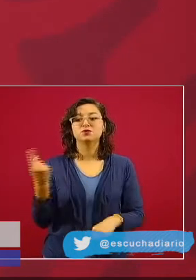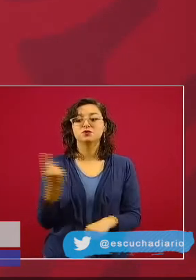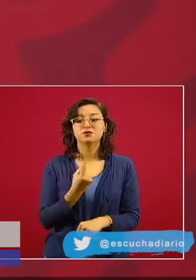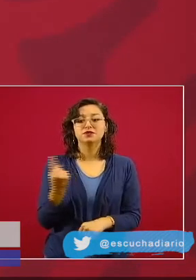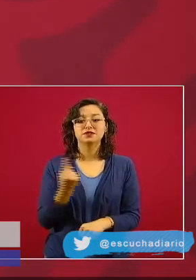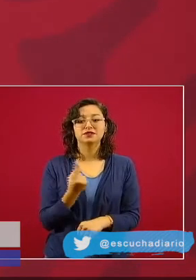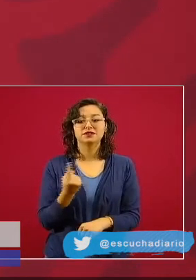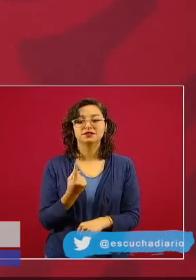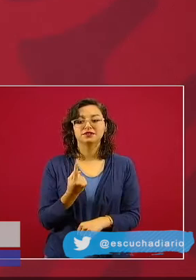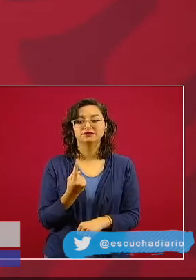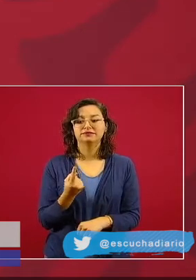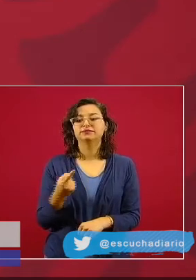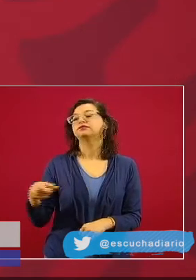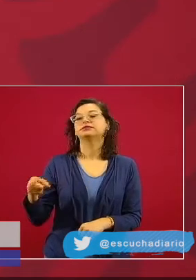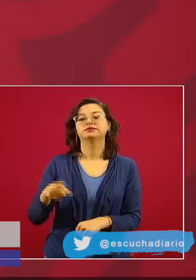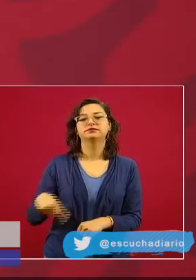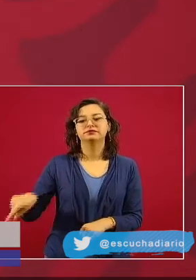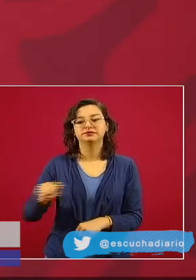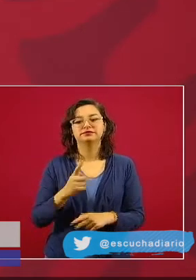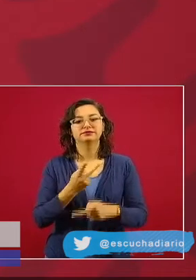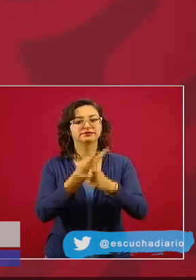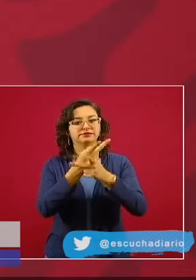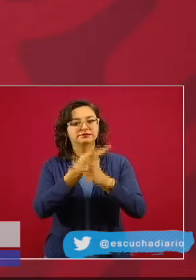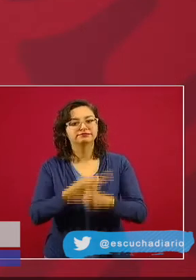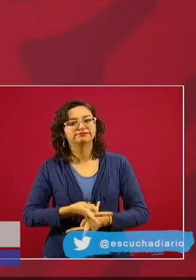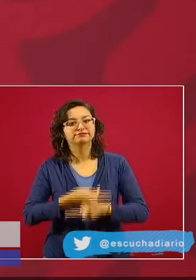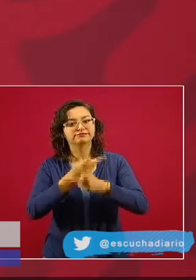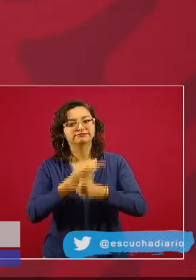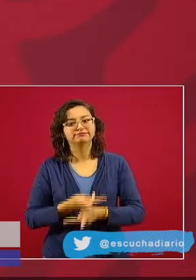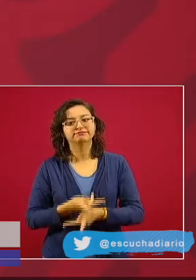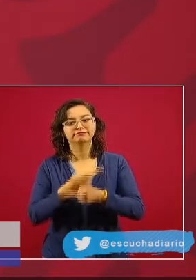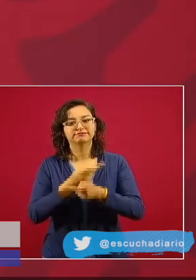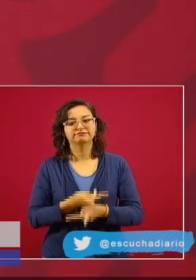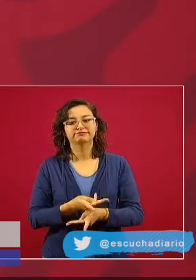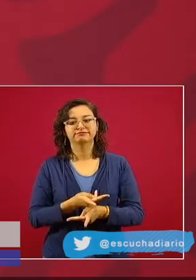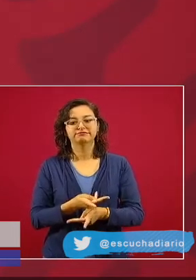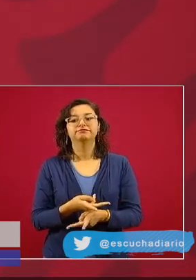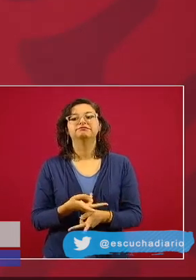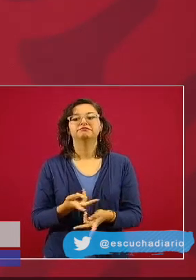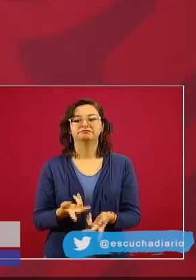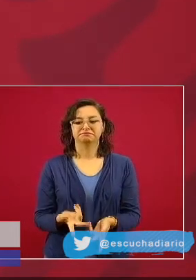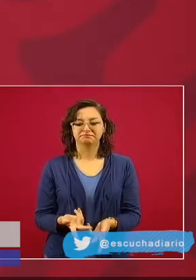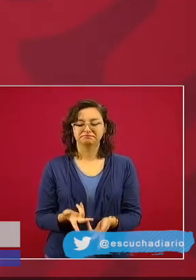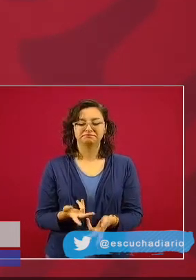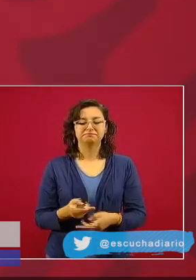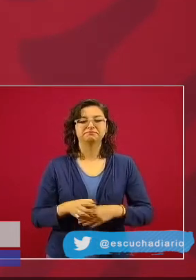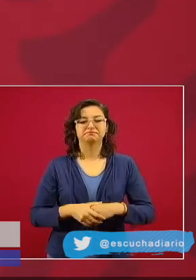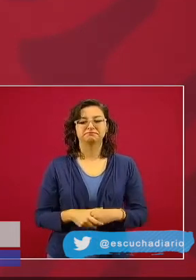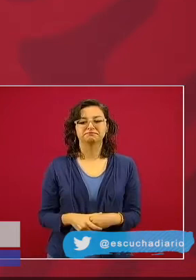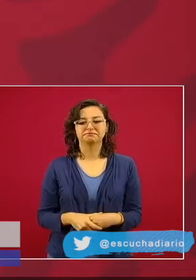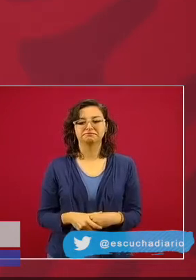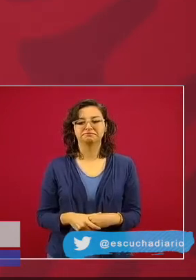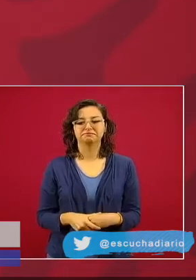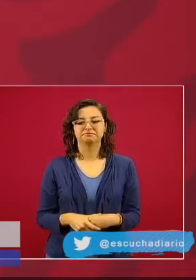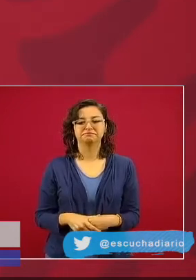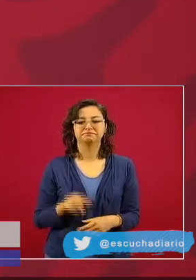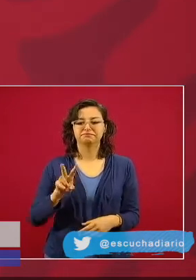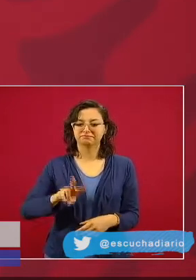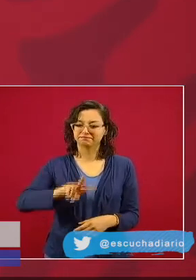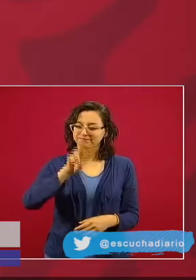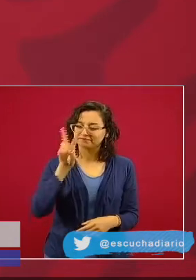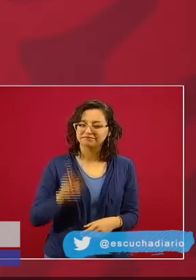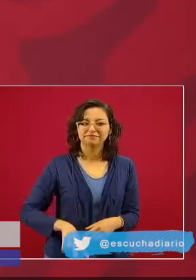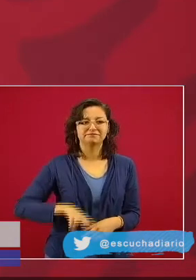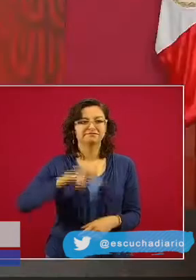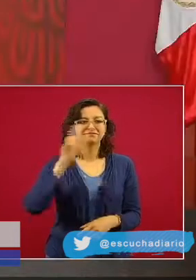y la semana más difícil en donde se dará el pico de la pandemia. Sin embargo, hasta ahora el tratamiento ante la crisis es todo un éxito, gracias